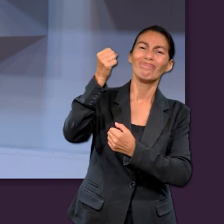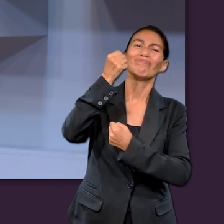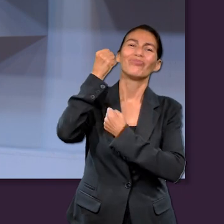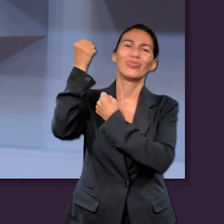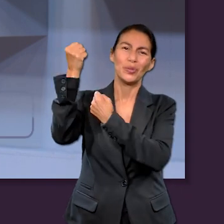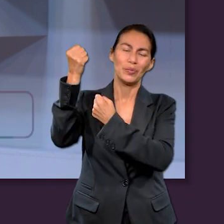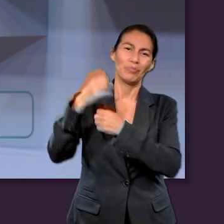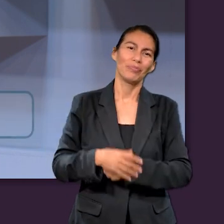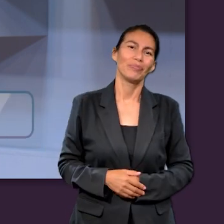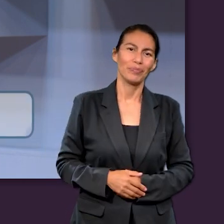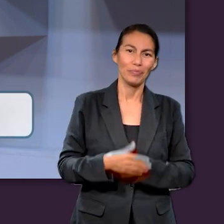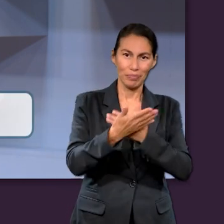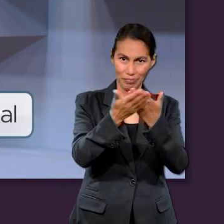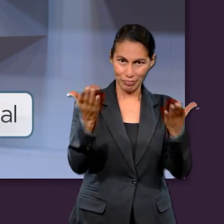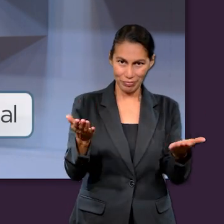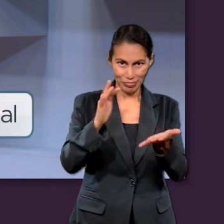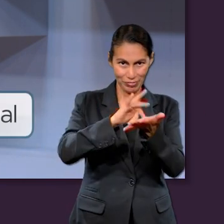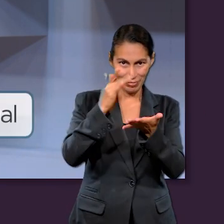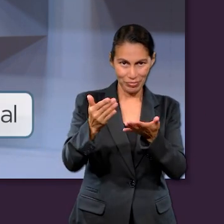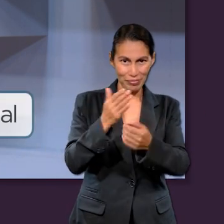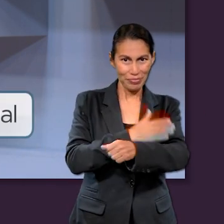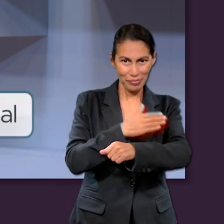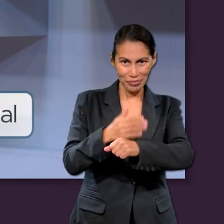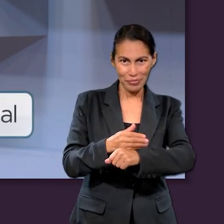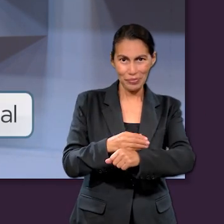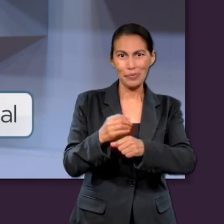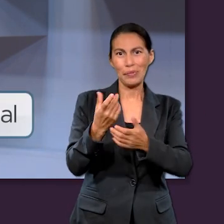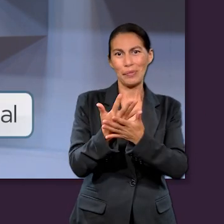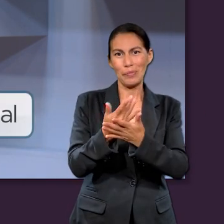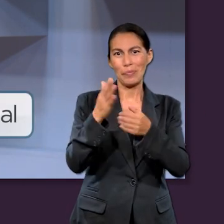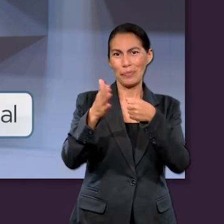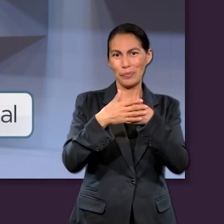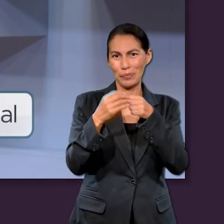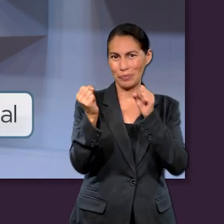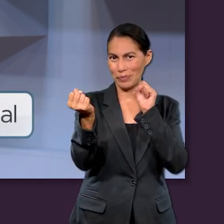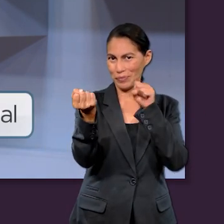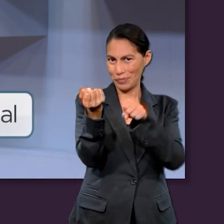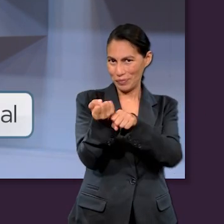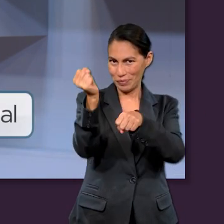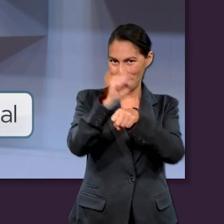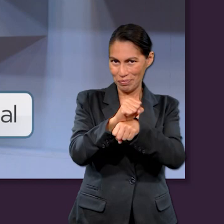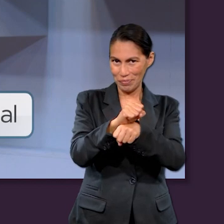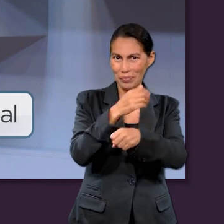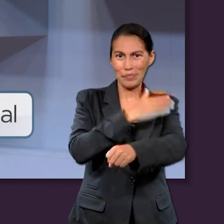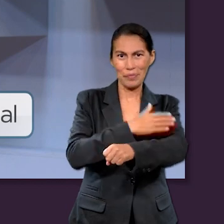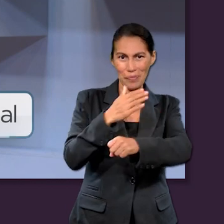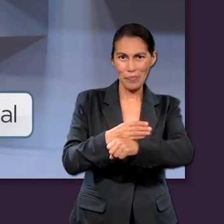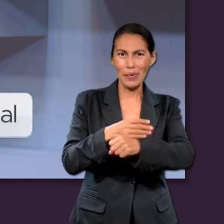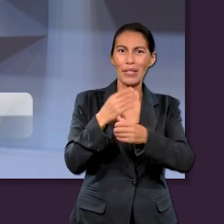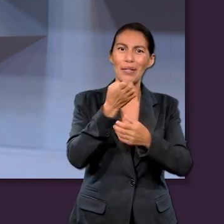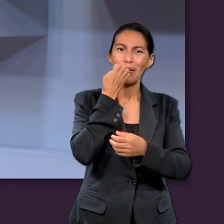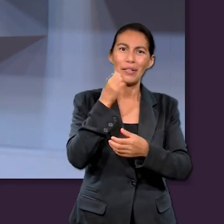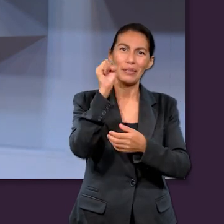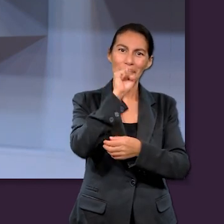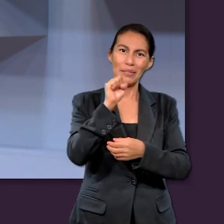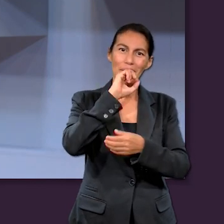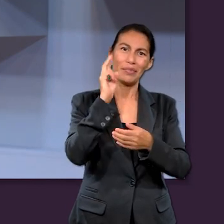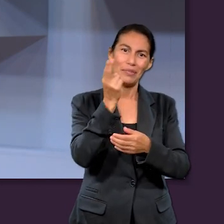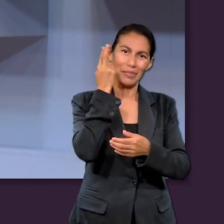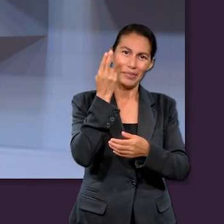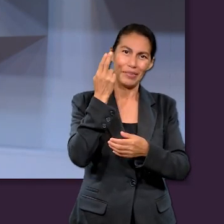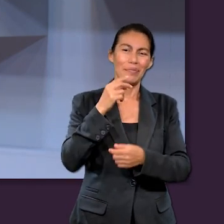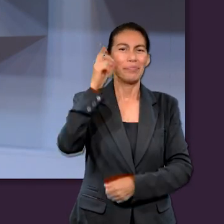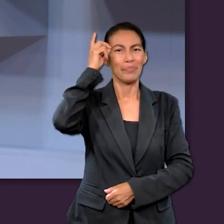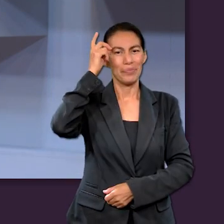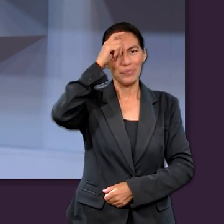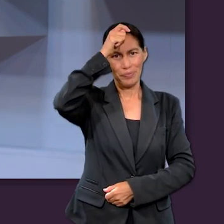muerte. Gracias a todos ustedes que nos acompañaron. Esperamos nos puedan acompañar la próxima semana en otra edición más de Escuela